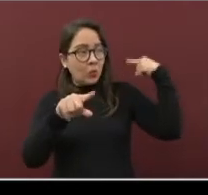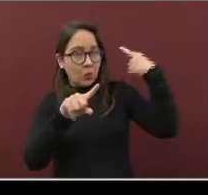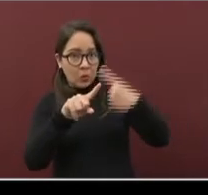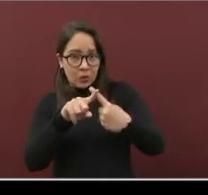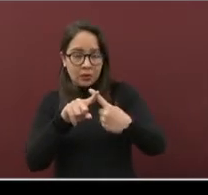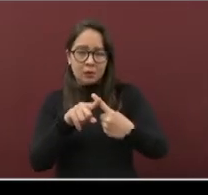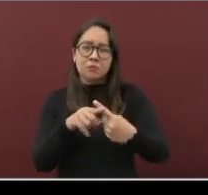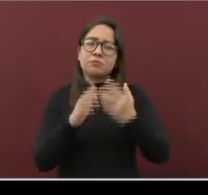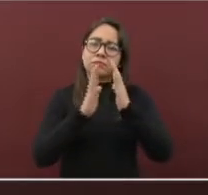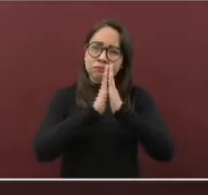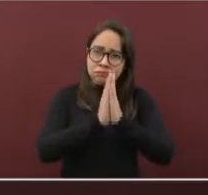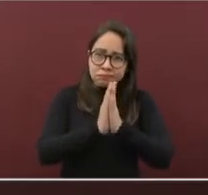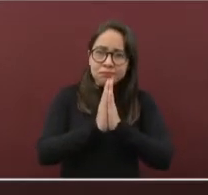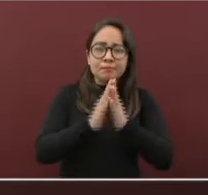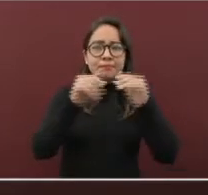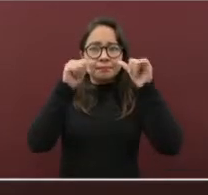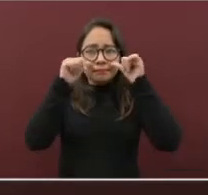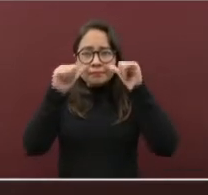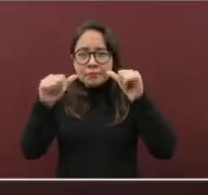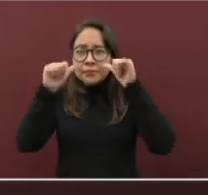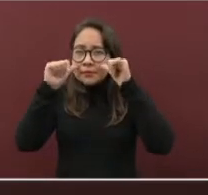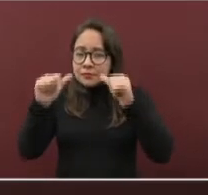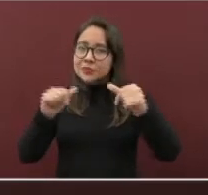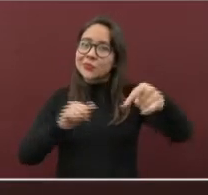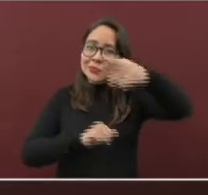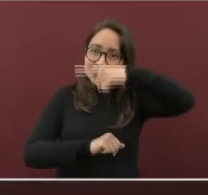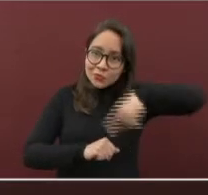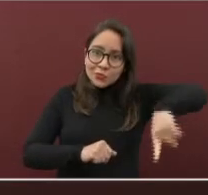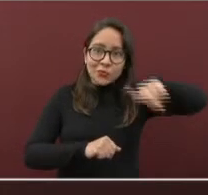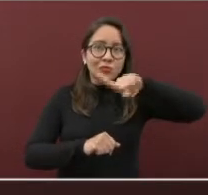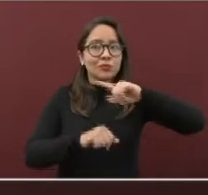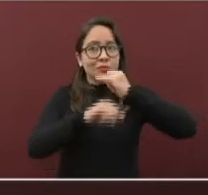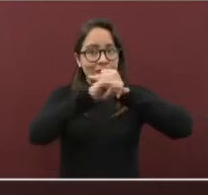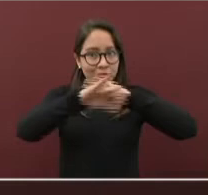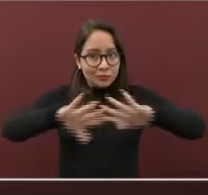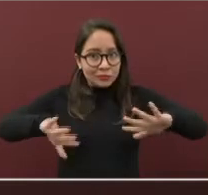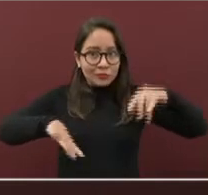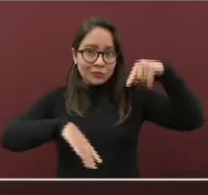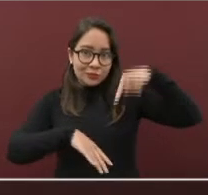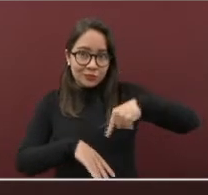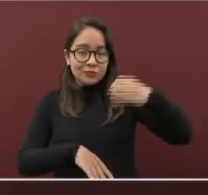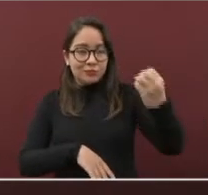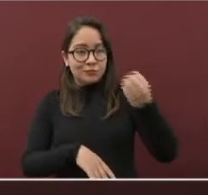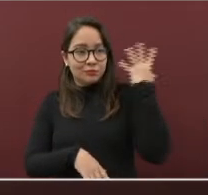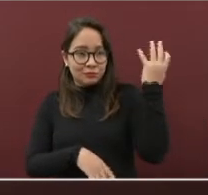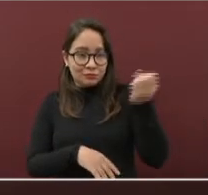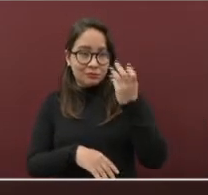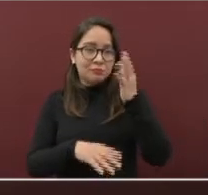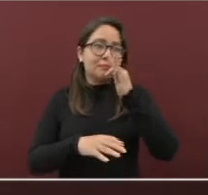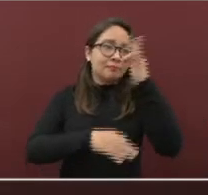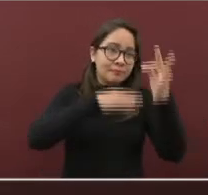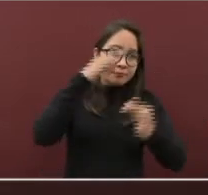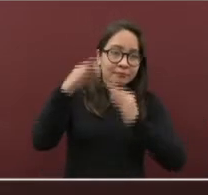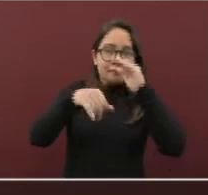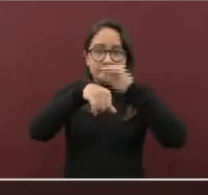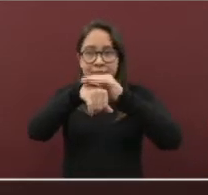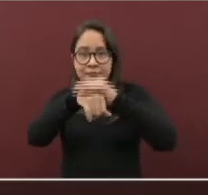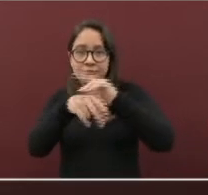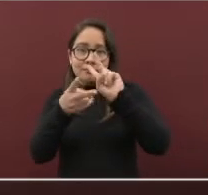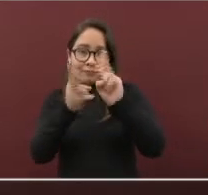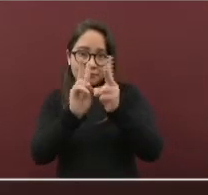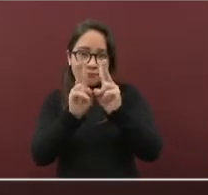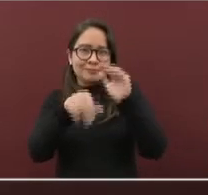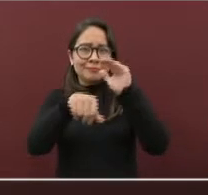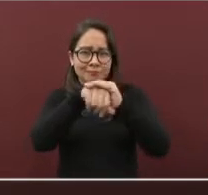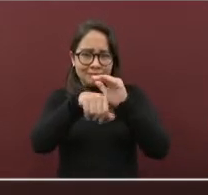Los invito a poner mucha atención y compartir esta información con sus familiares, sus vecinos, sus amigos, para que